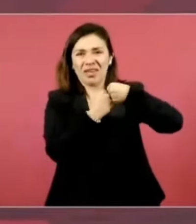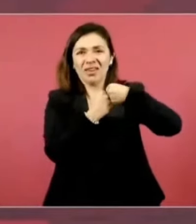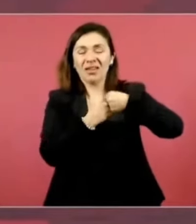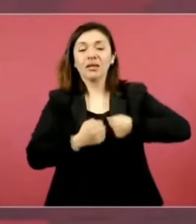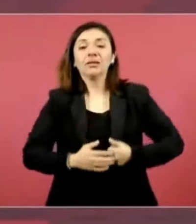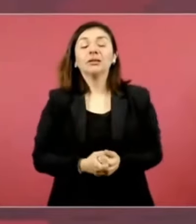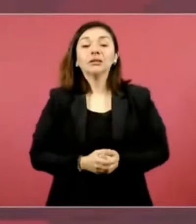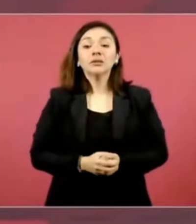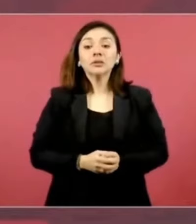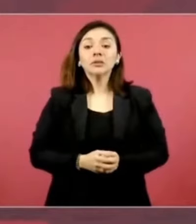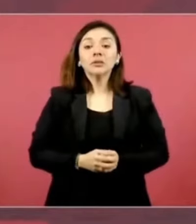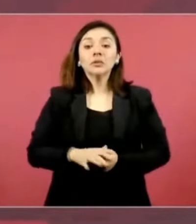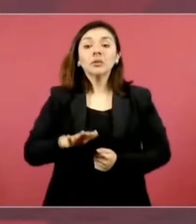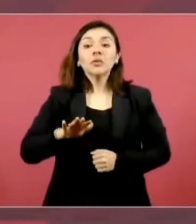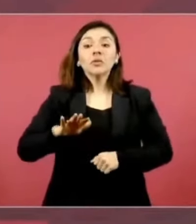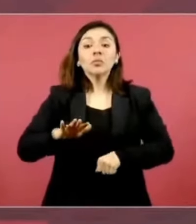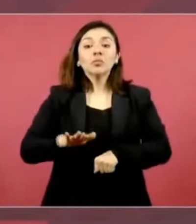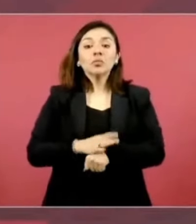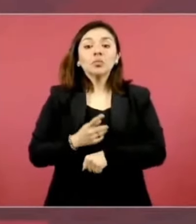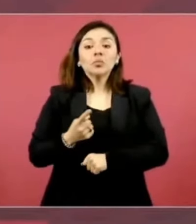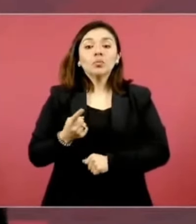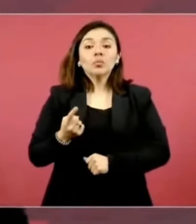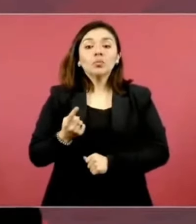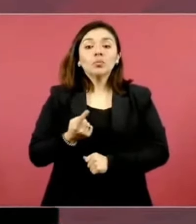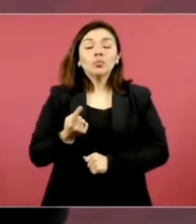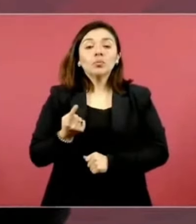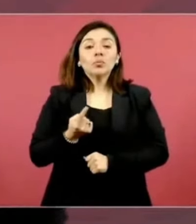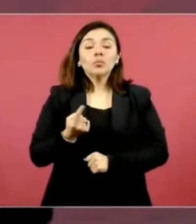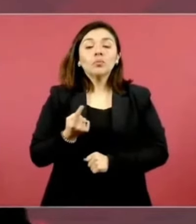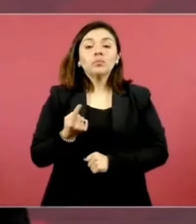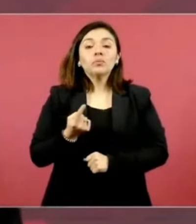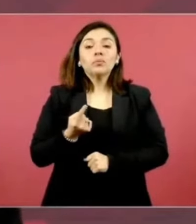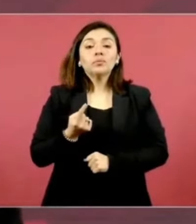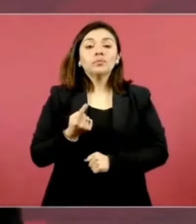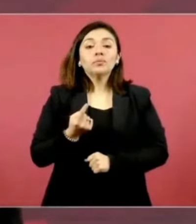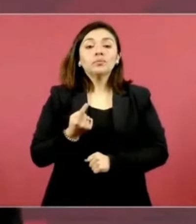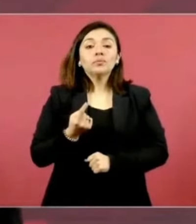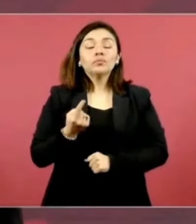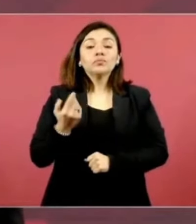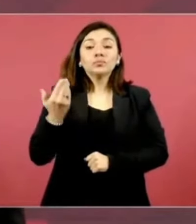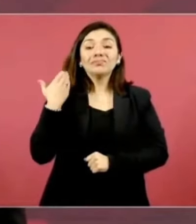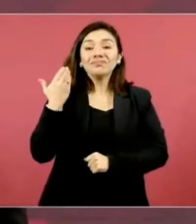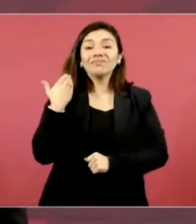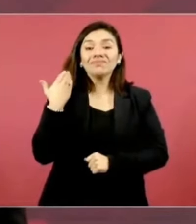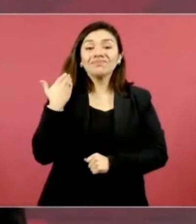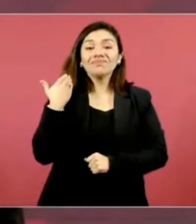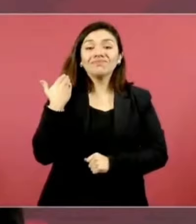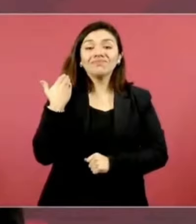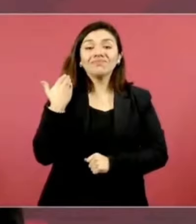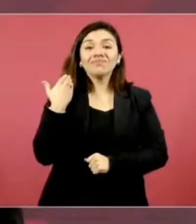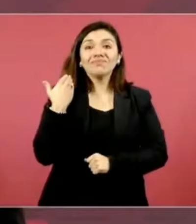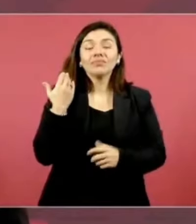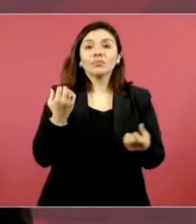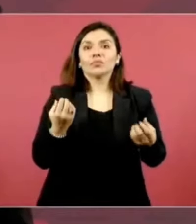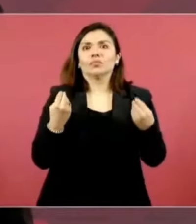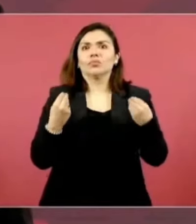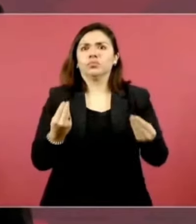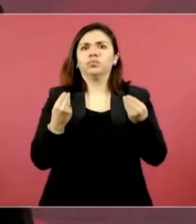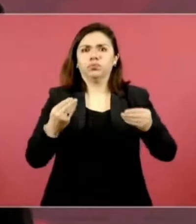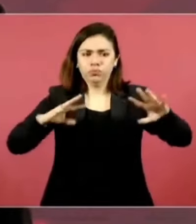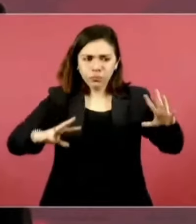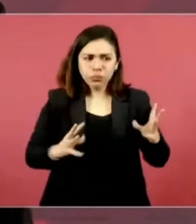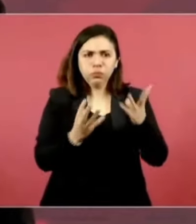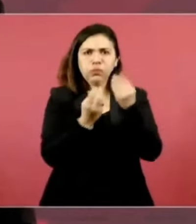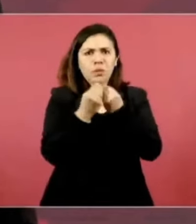porque se llegó a un número de migrantes